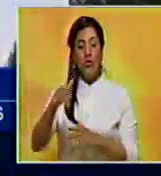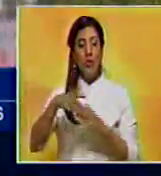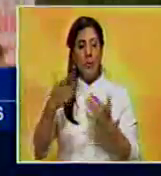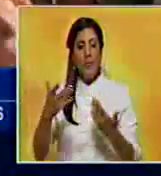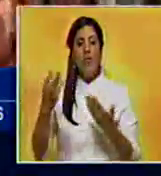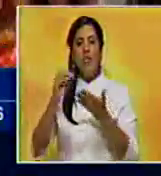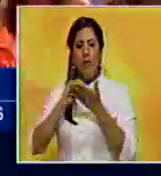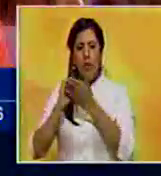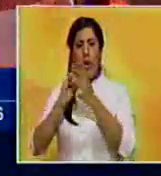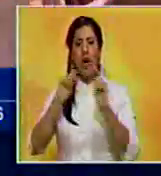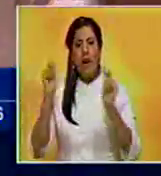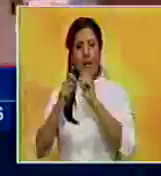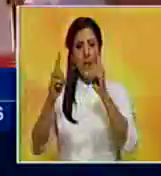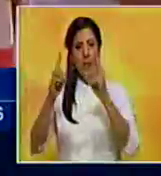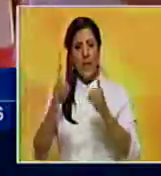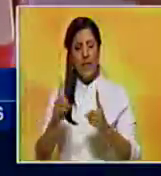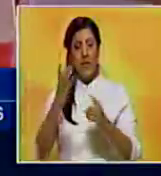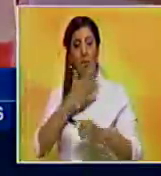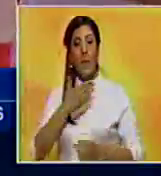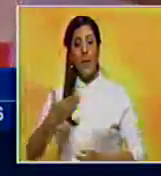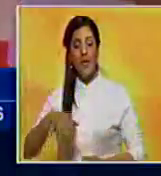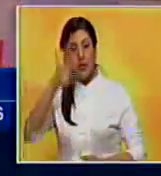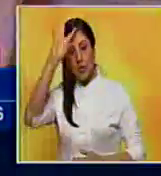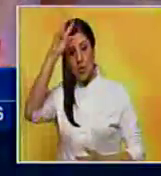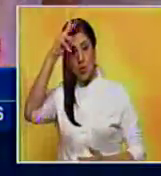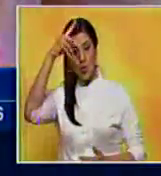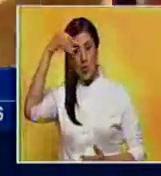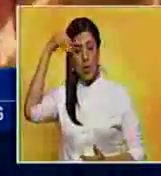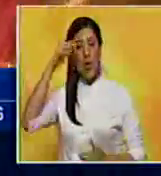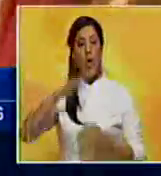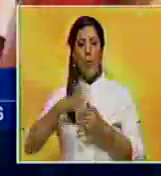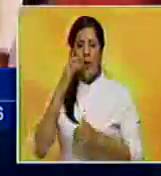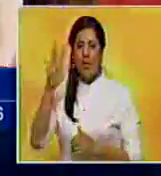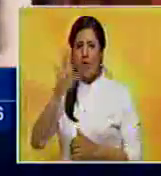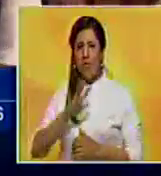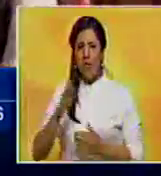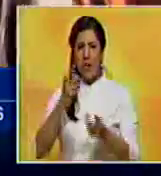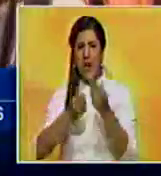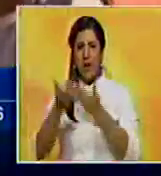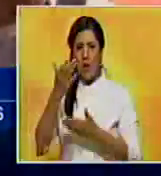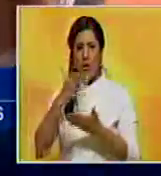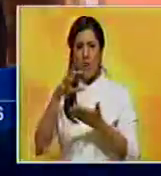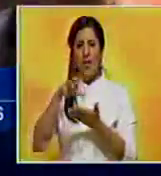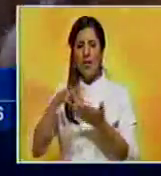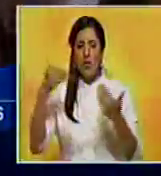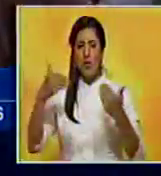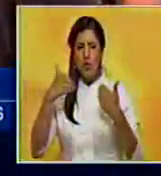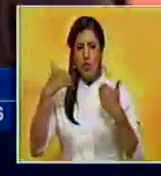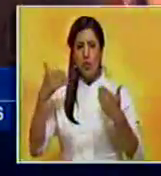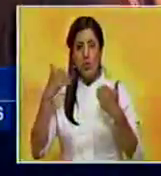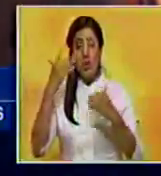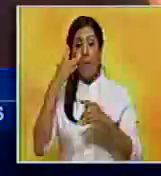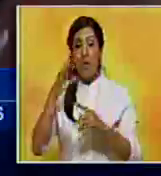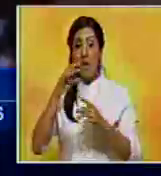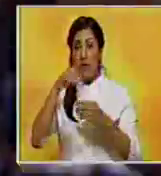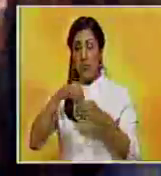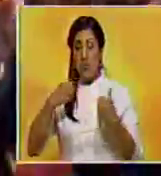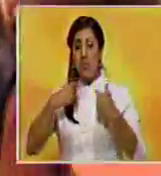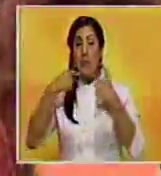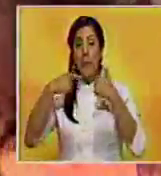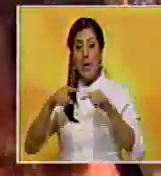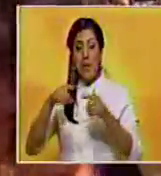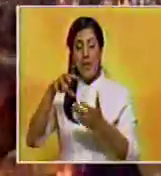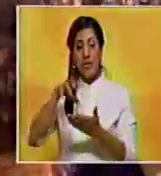intentar revertir la decisión del presidente Donald Trump, ya que a su juicio la economía estatal se verá afectada si los residentes